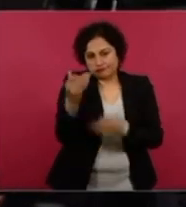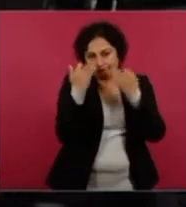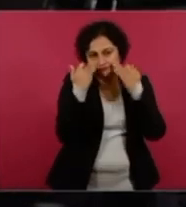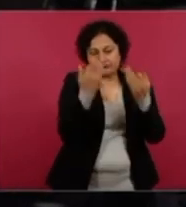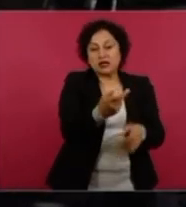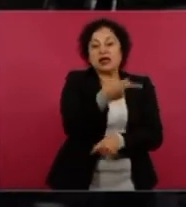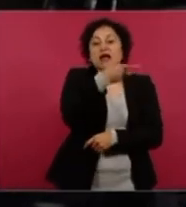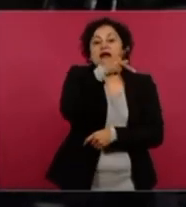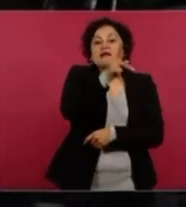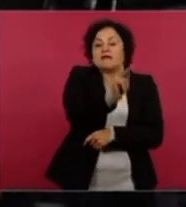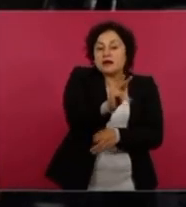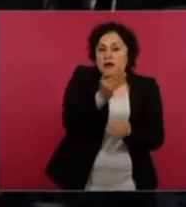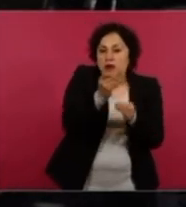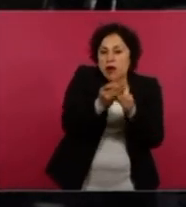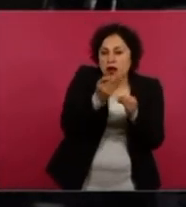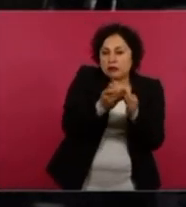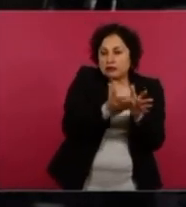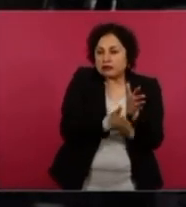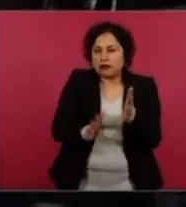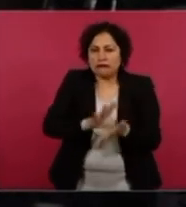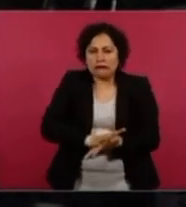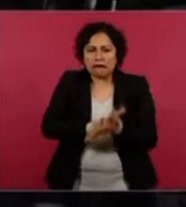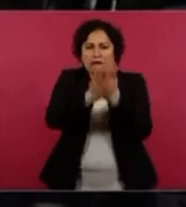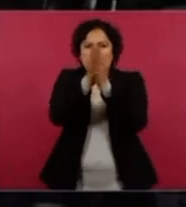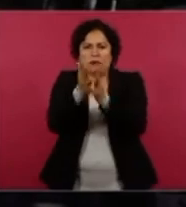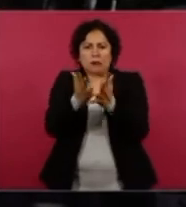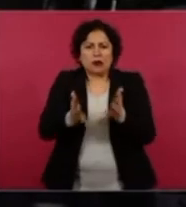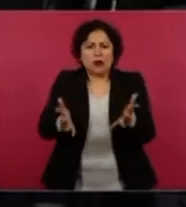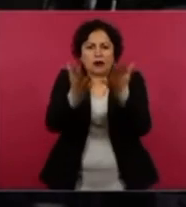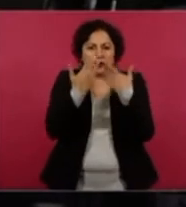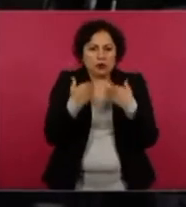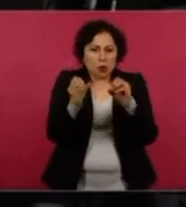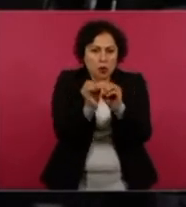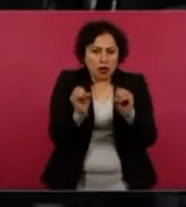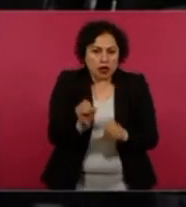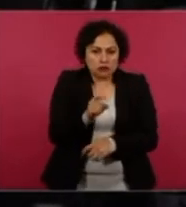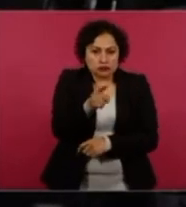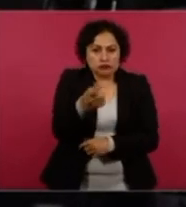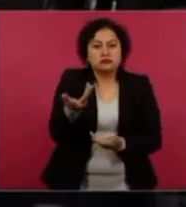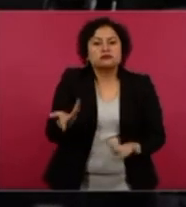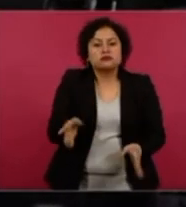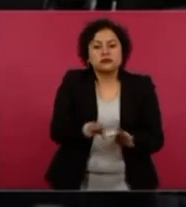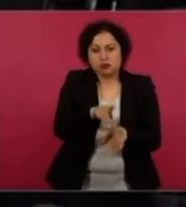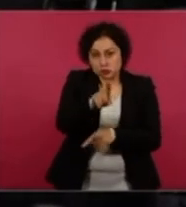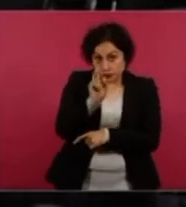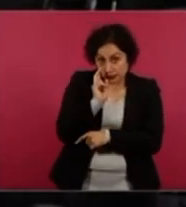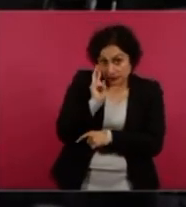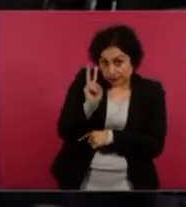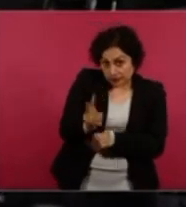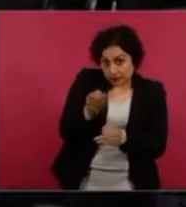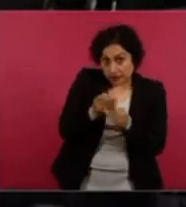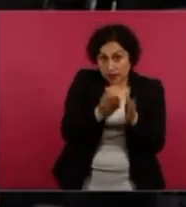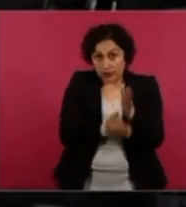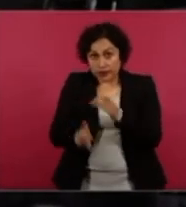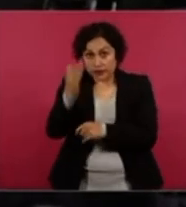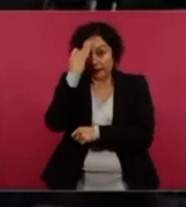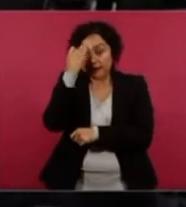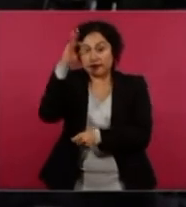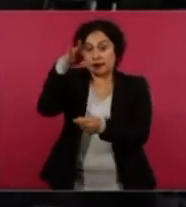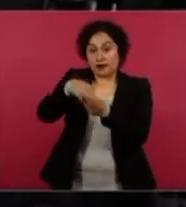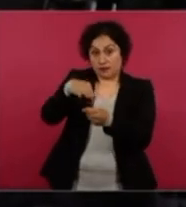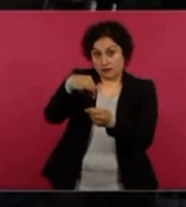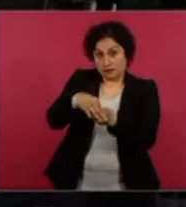pues no se ha dado un gran cambio. ¿Observa usted que hay injerencia de grupos del crimen en el actual proceso, que pues ya está por iniciar en pre